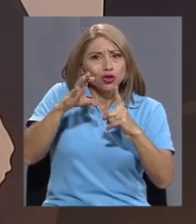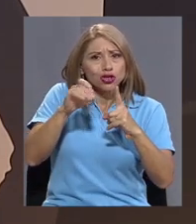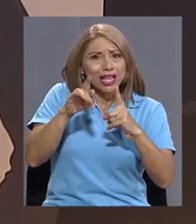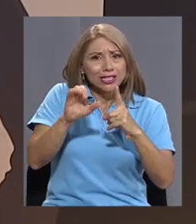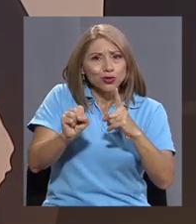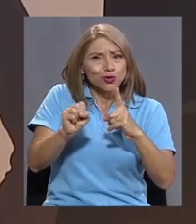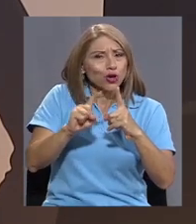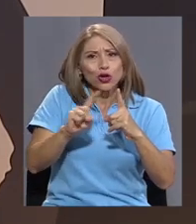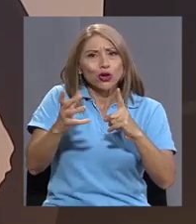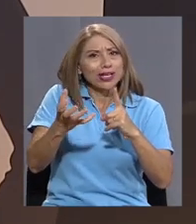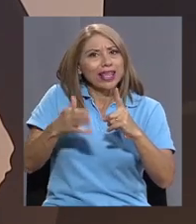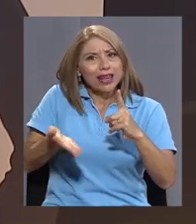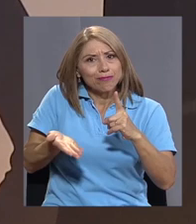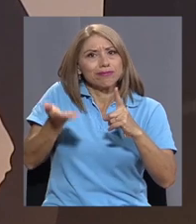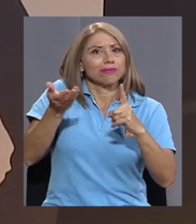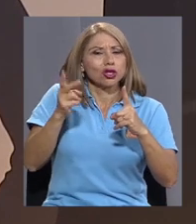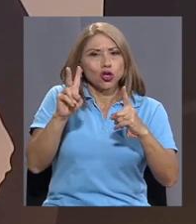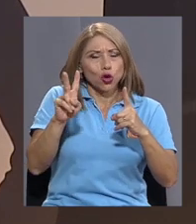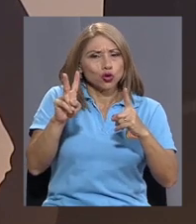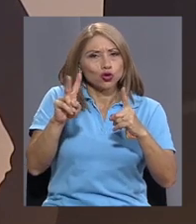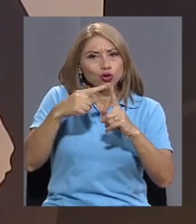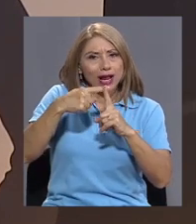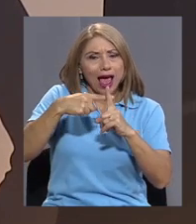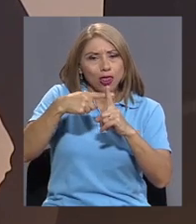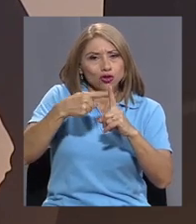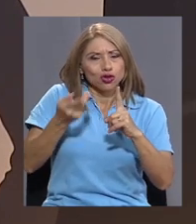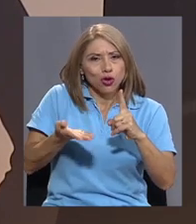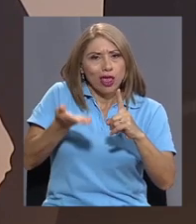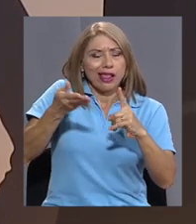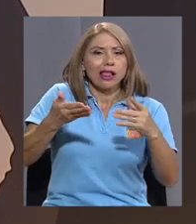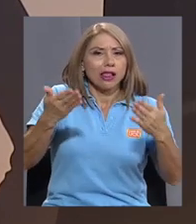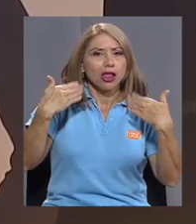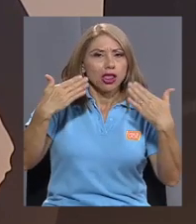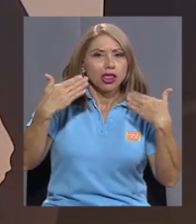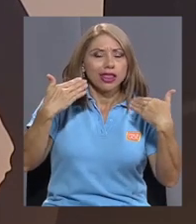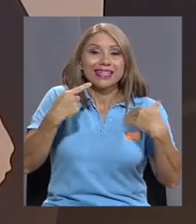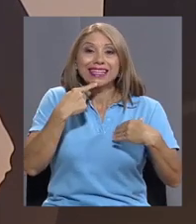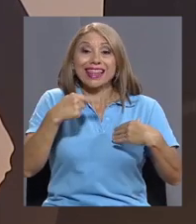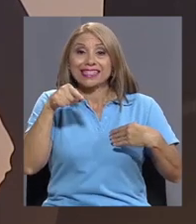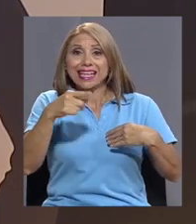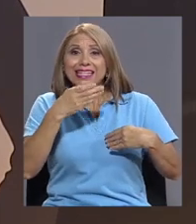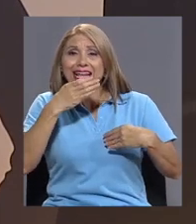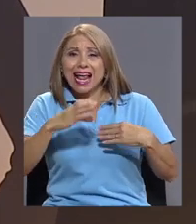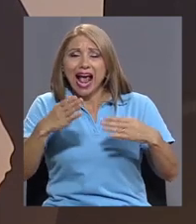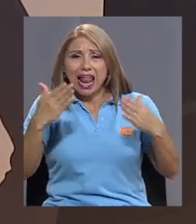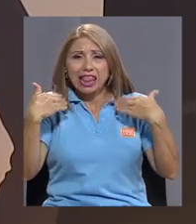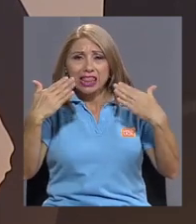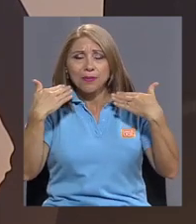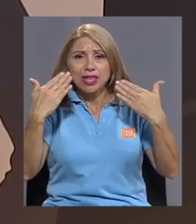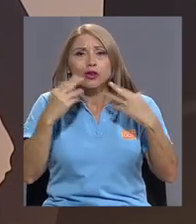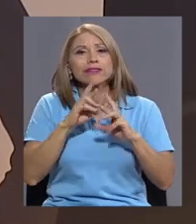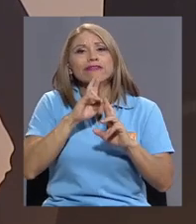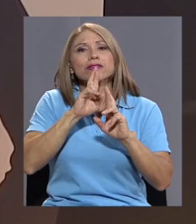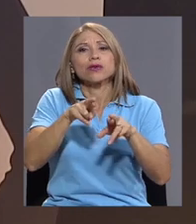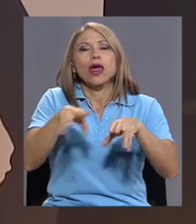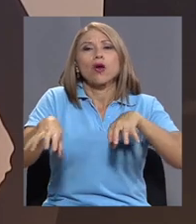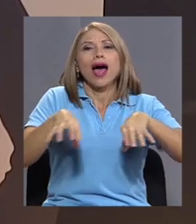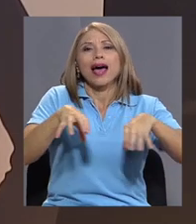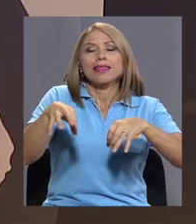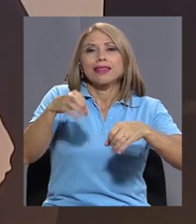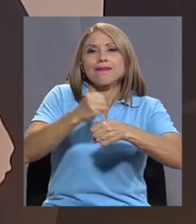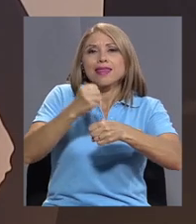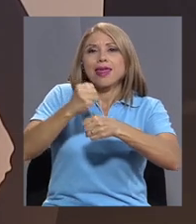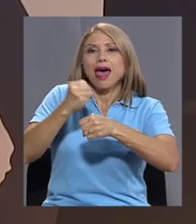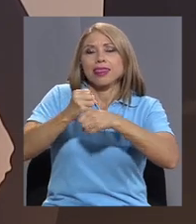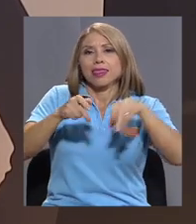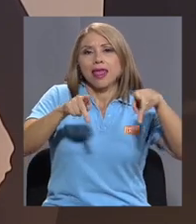Bueno, aquí hay un corte. Muchas gracias. Bien. a los dos grados Celsius, se dice que ese calentamiento es producto de la actividad del hombre, es un efecto